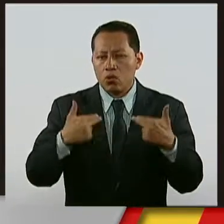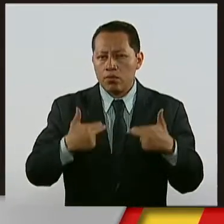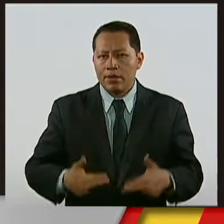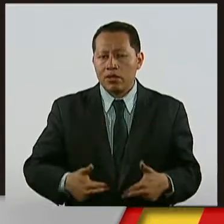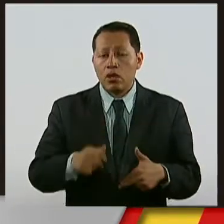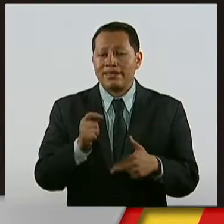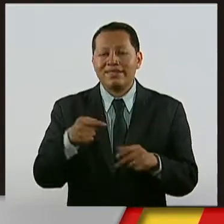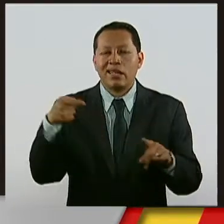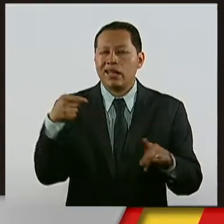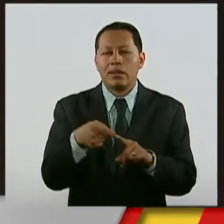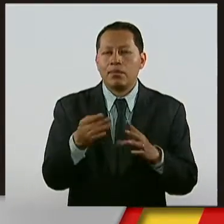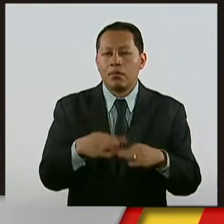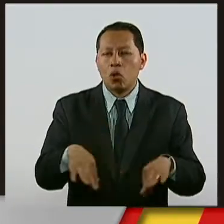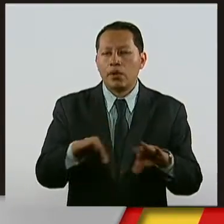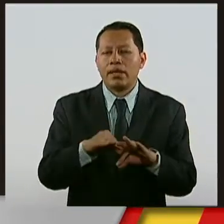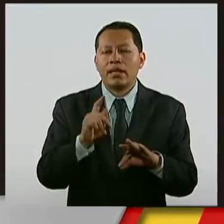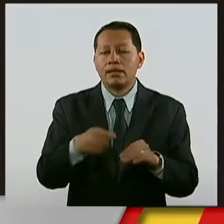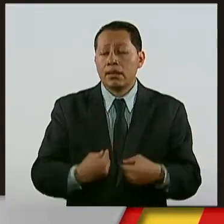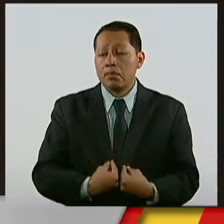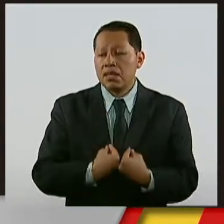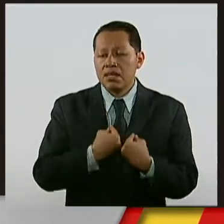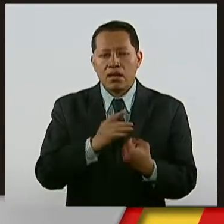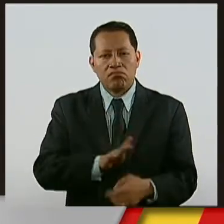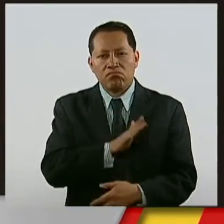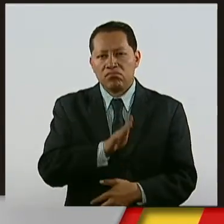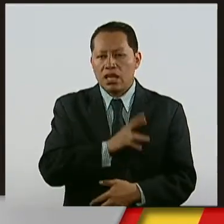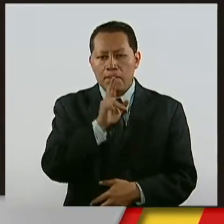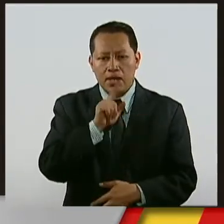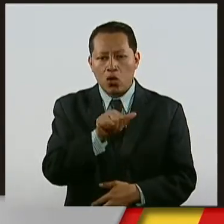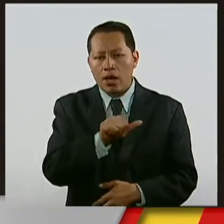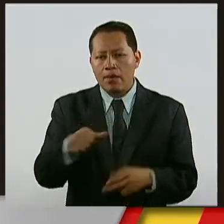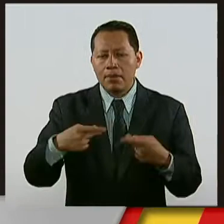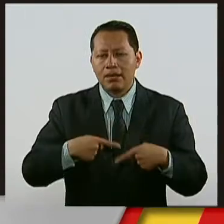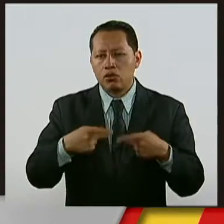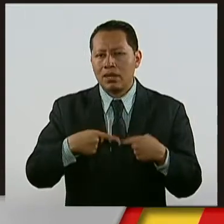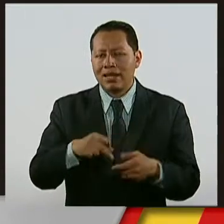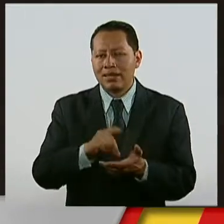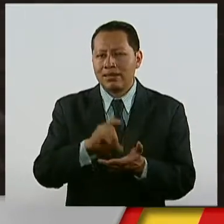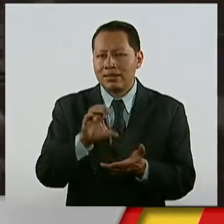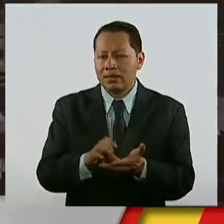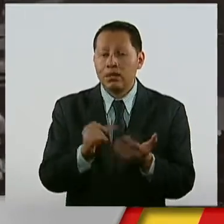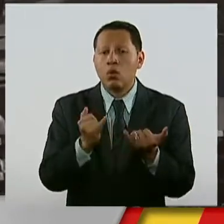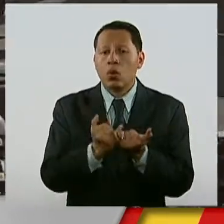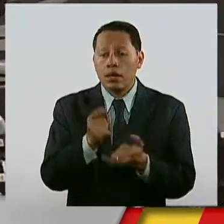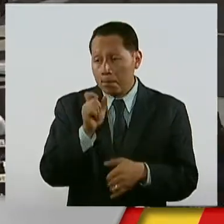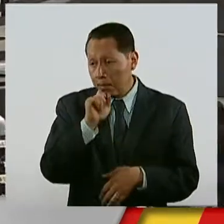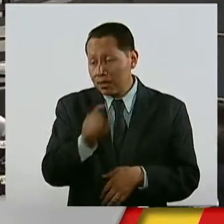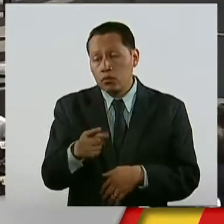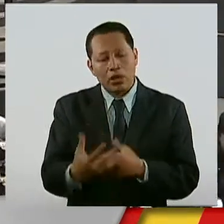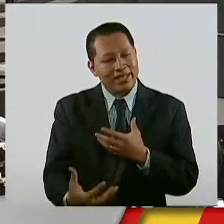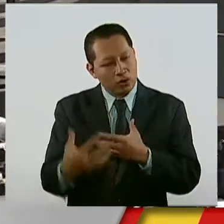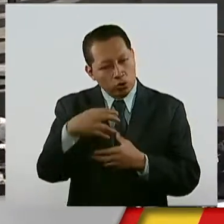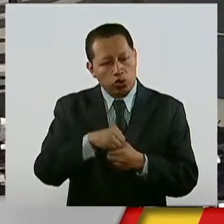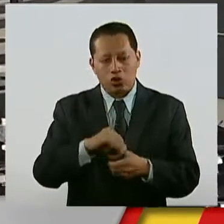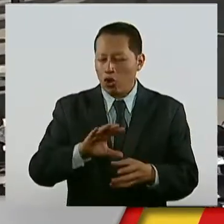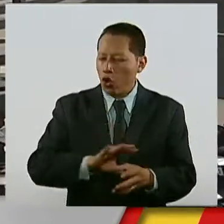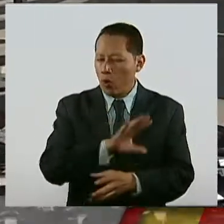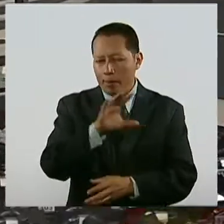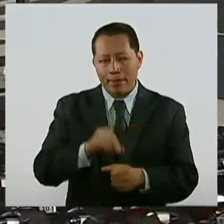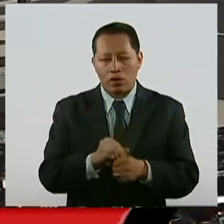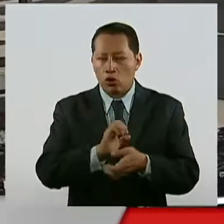buscar la máxima calidad de vida para las personas con discapacidad y su inclusión plena y sin